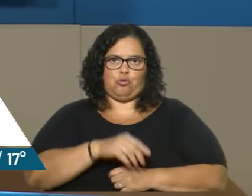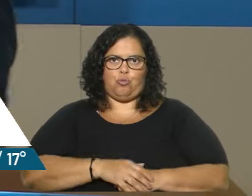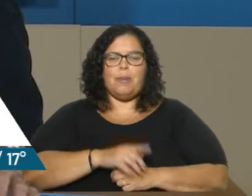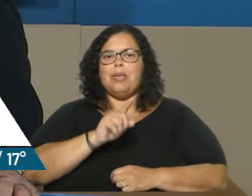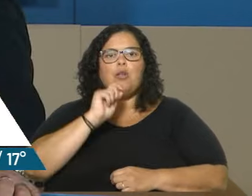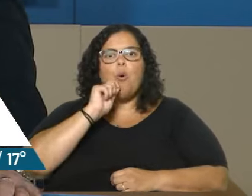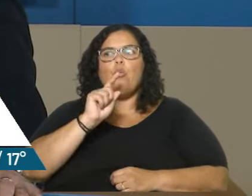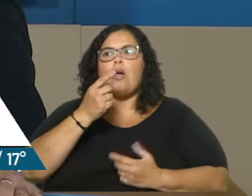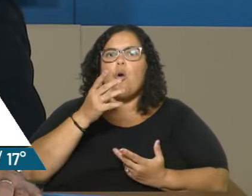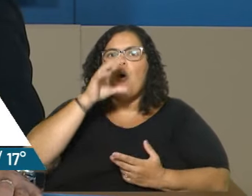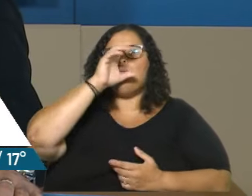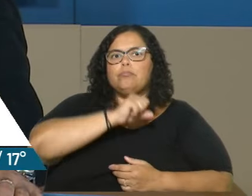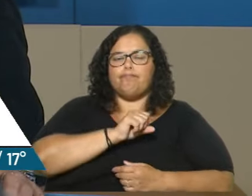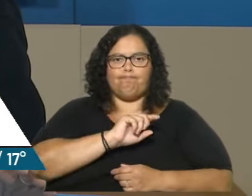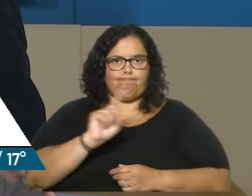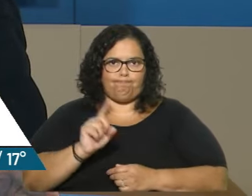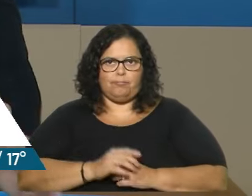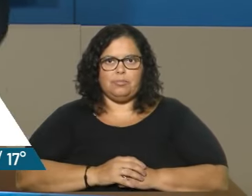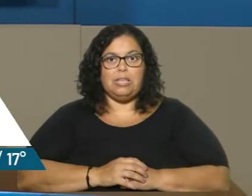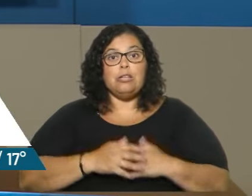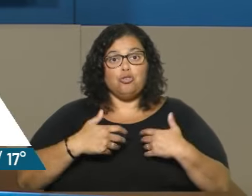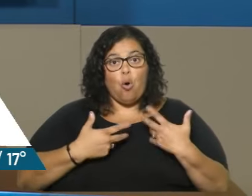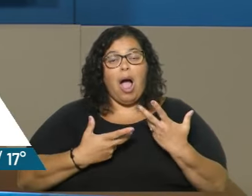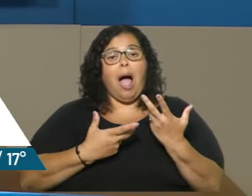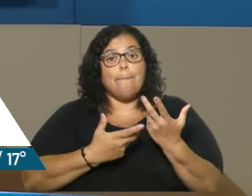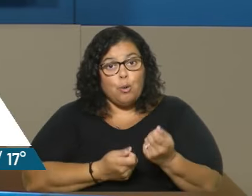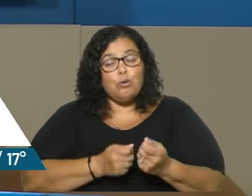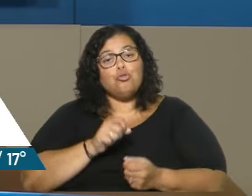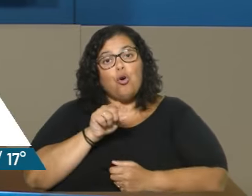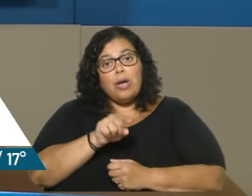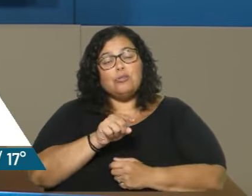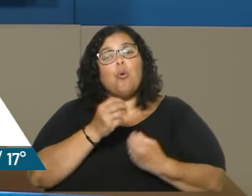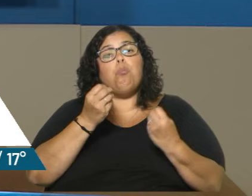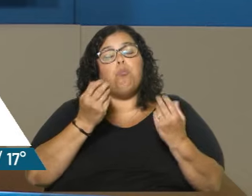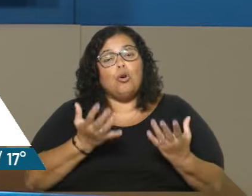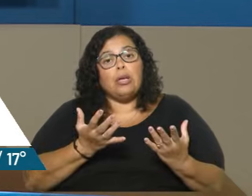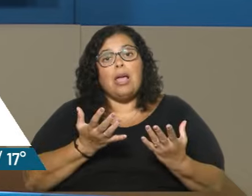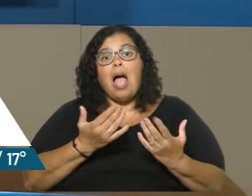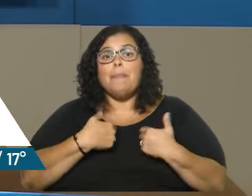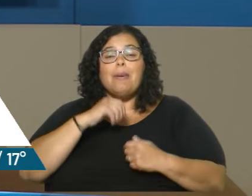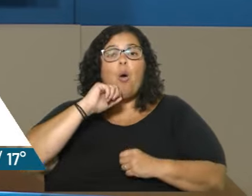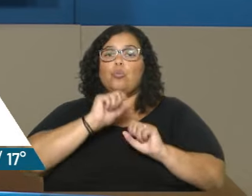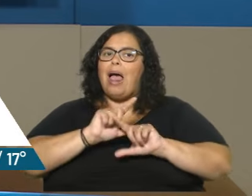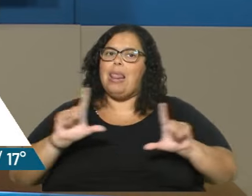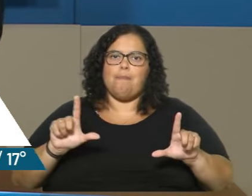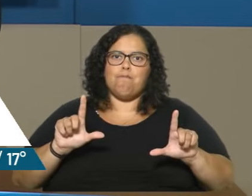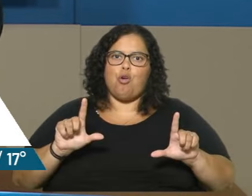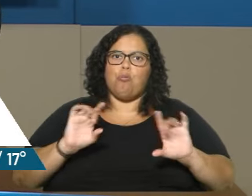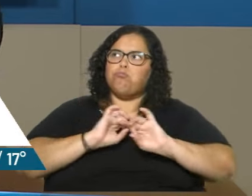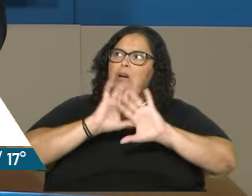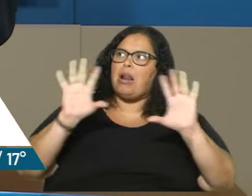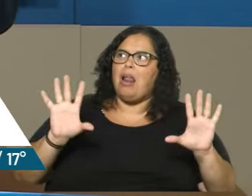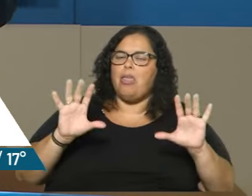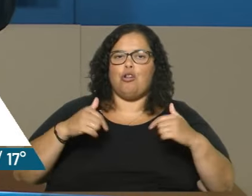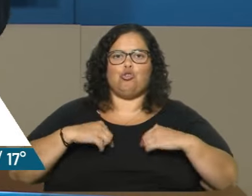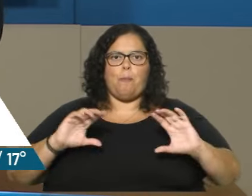doctor Wenis Artú, que apoyo directamente las cosas limpias. Desde Patria Alternativa queremos abogar por lo